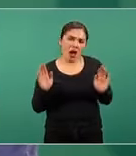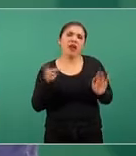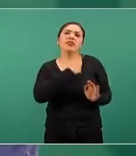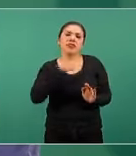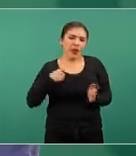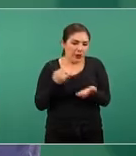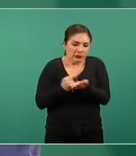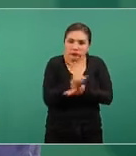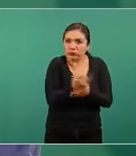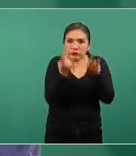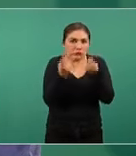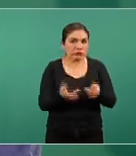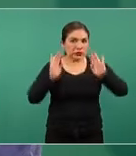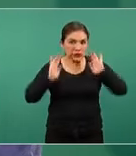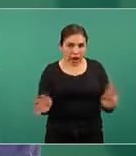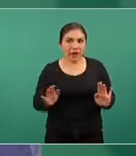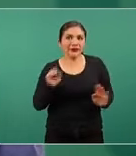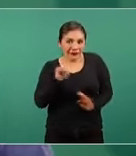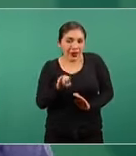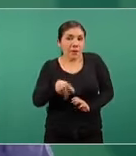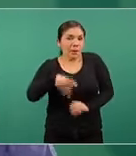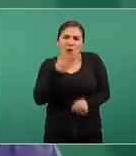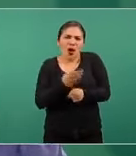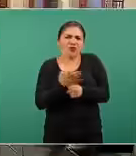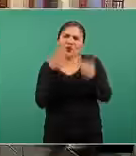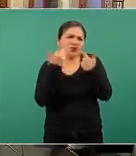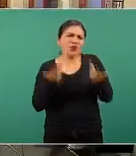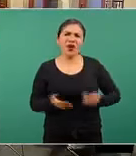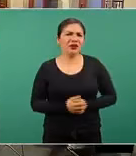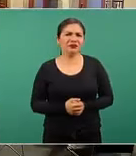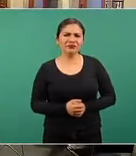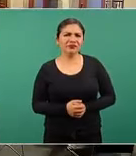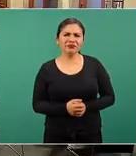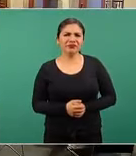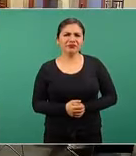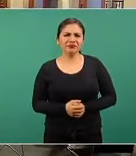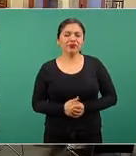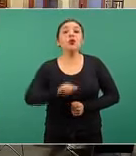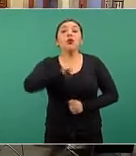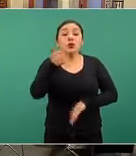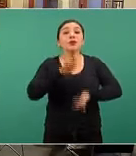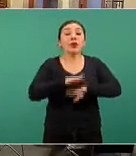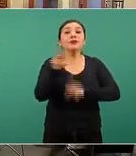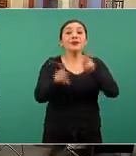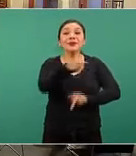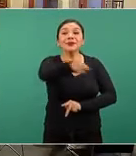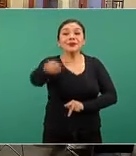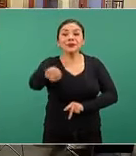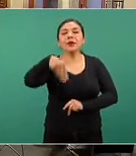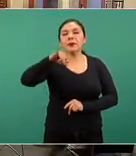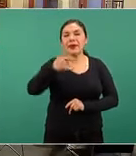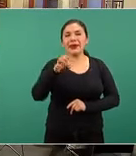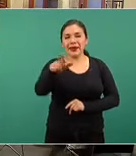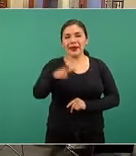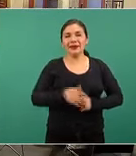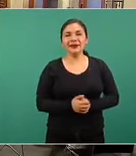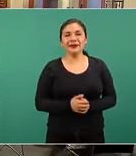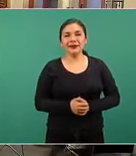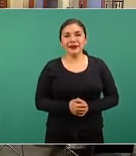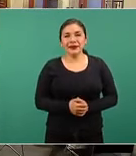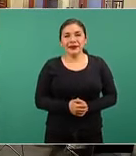tomaría una decisión en ese sentido pero no es el caso quien más por favor Miguel Rico